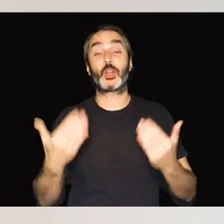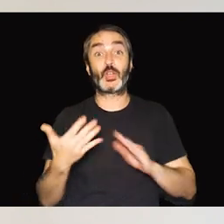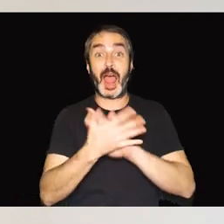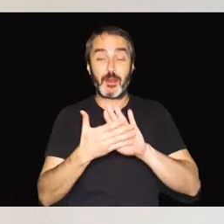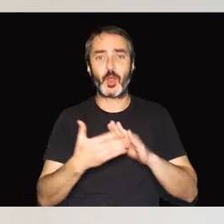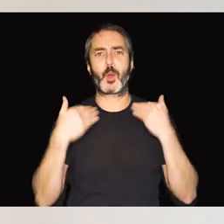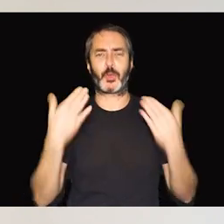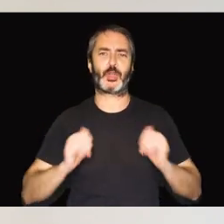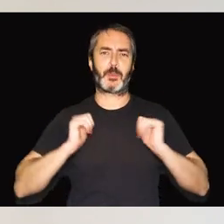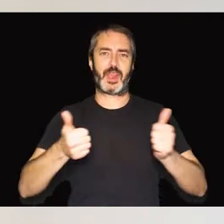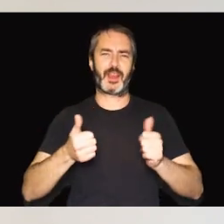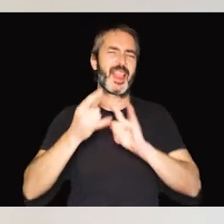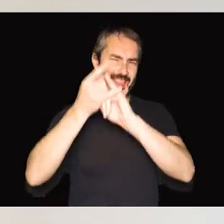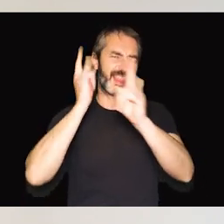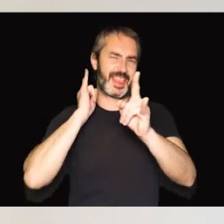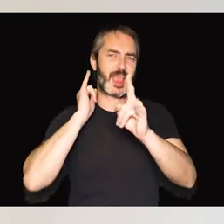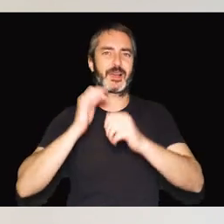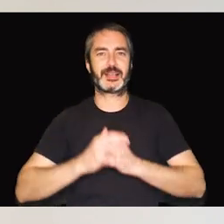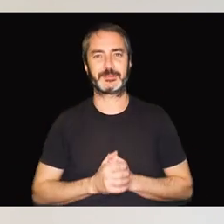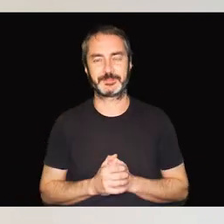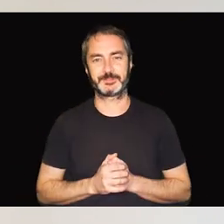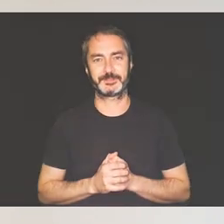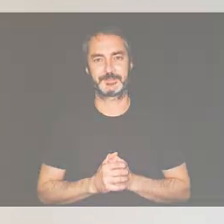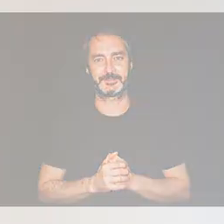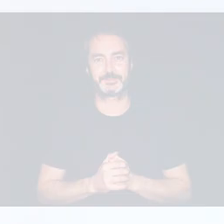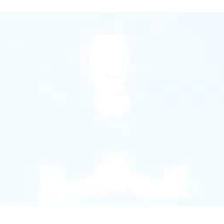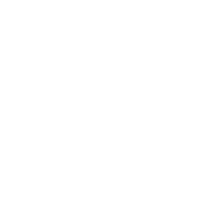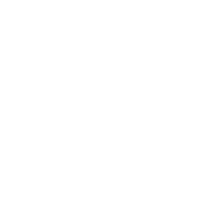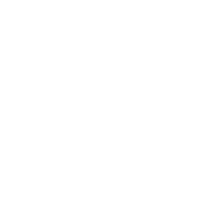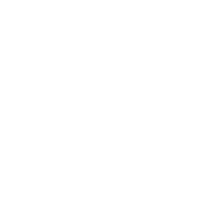hablemos, antes podremos empezar. No lo dudes, llámanos.